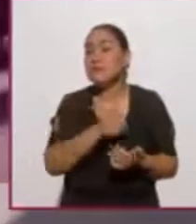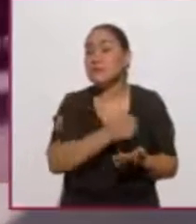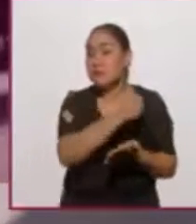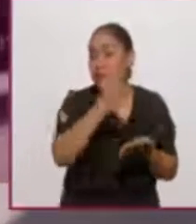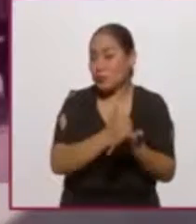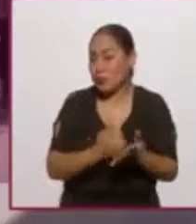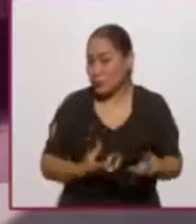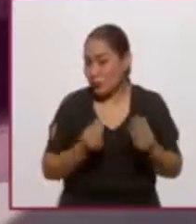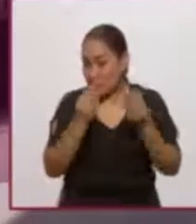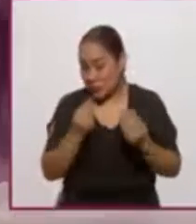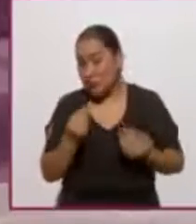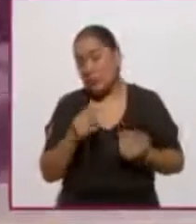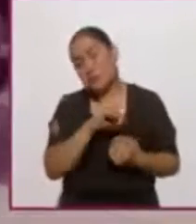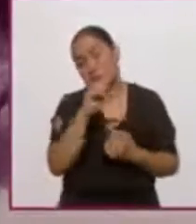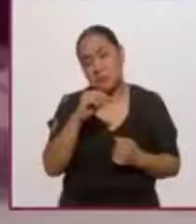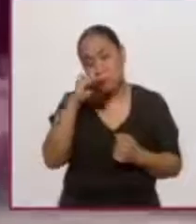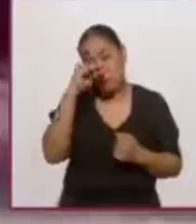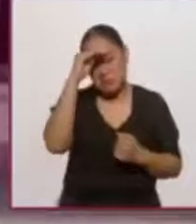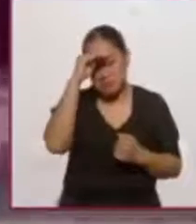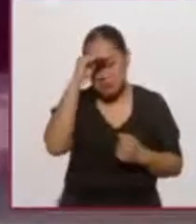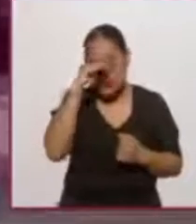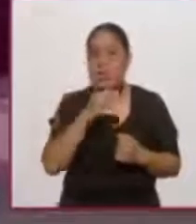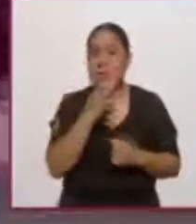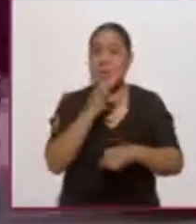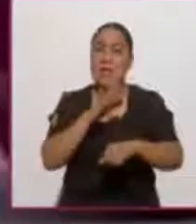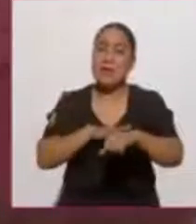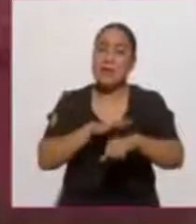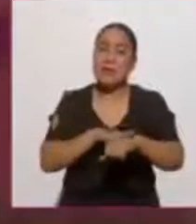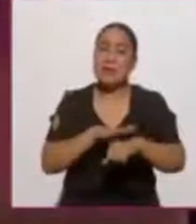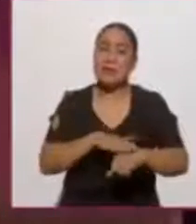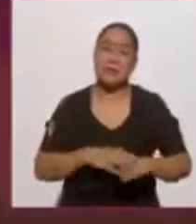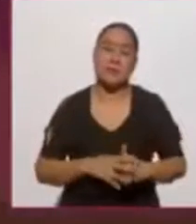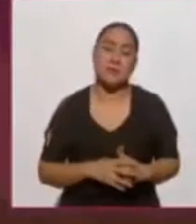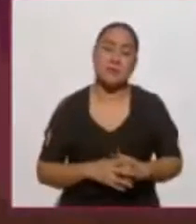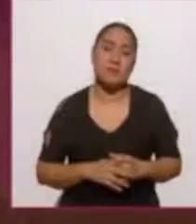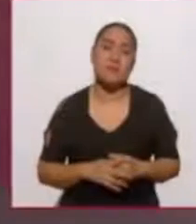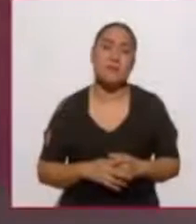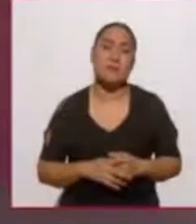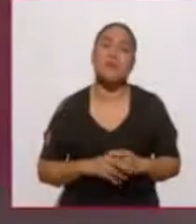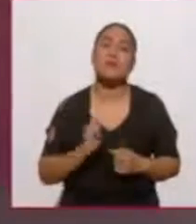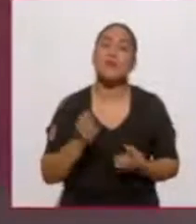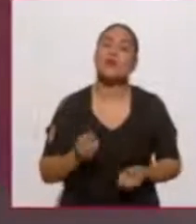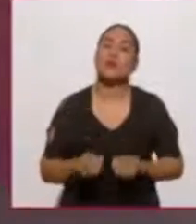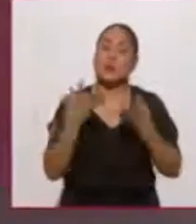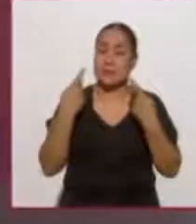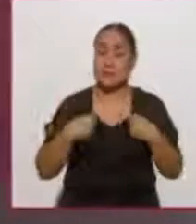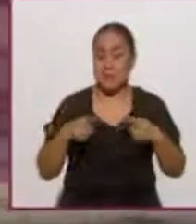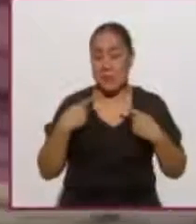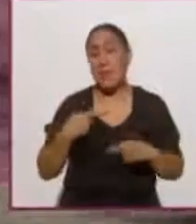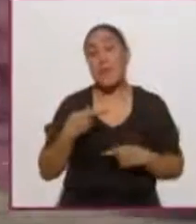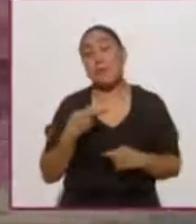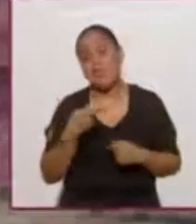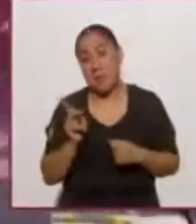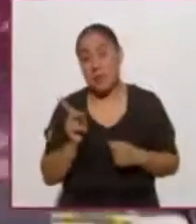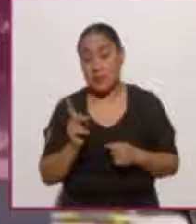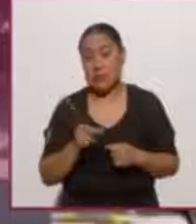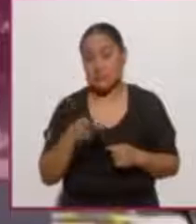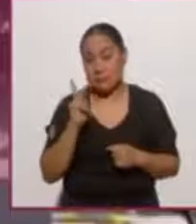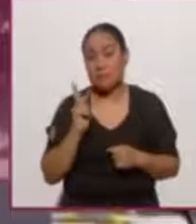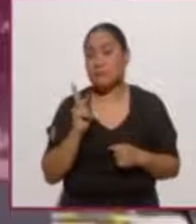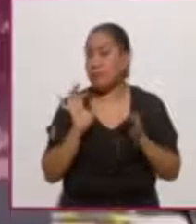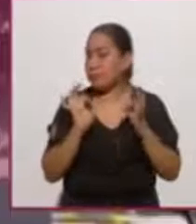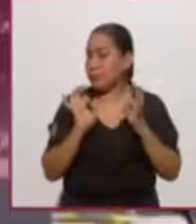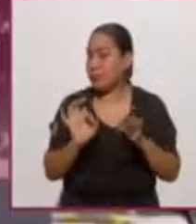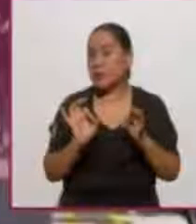aunque intentamos ponderar o, pues, estratificar con segmentos de población. Pero si ves, pues es un nivel de